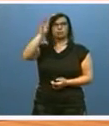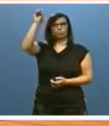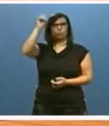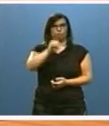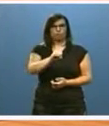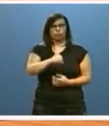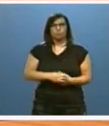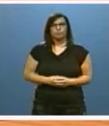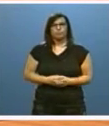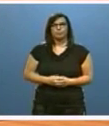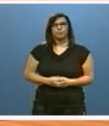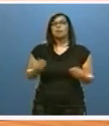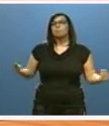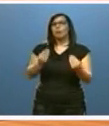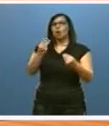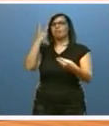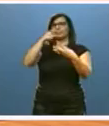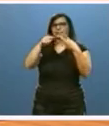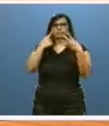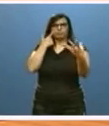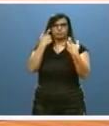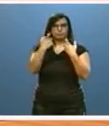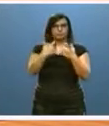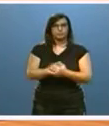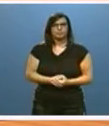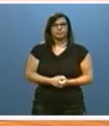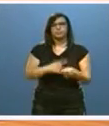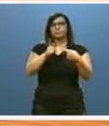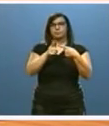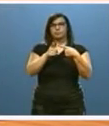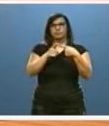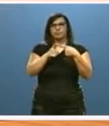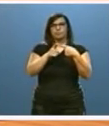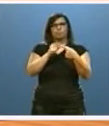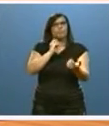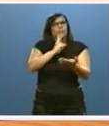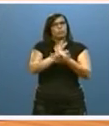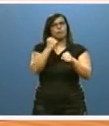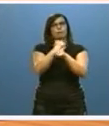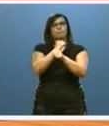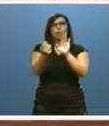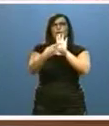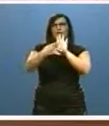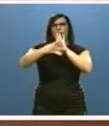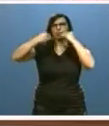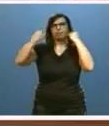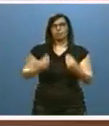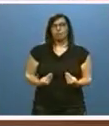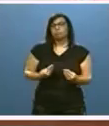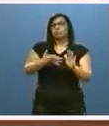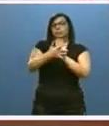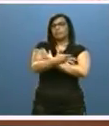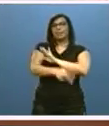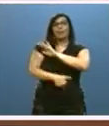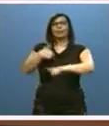con tres mejoras dignas de ser reseñadas. Una, la apuesta por el empleo de calidad, de modo que con